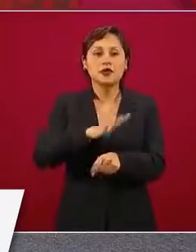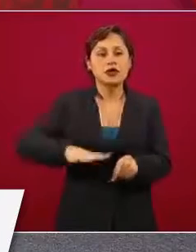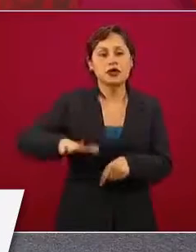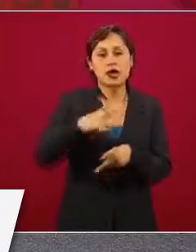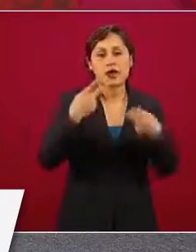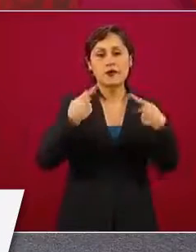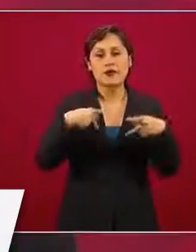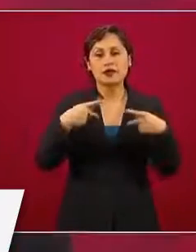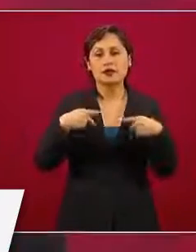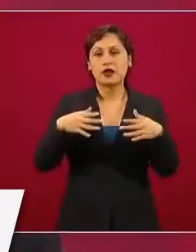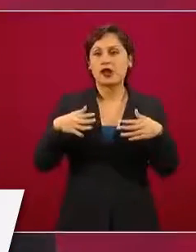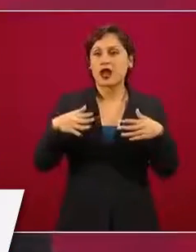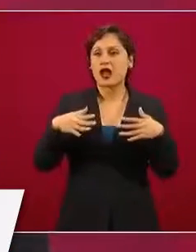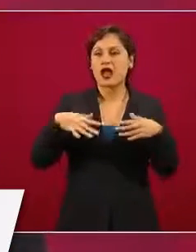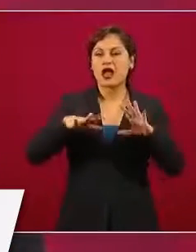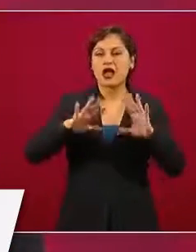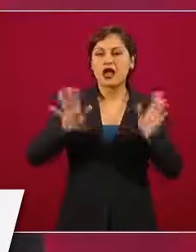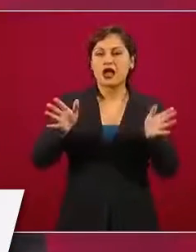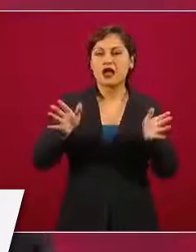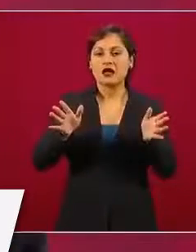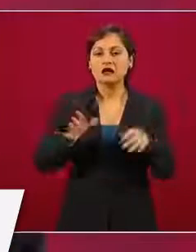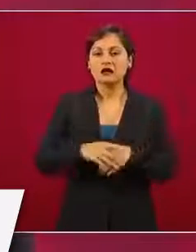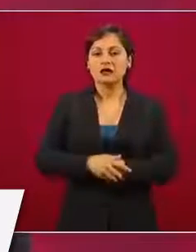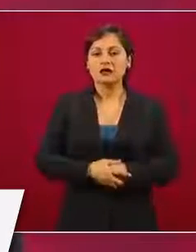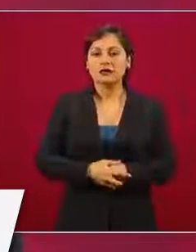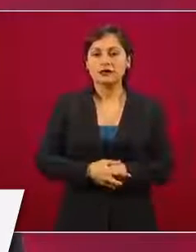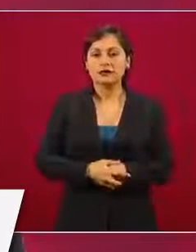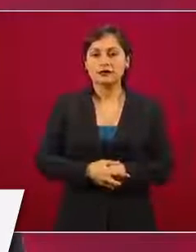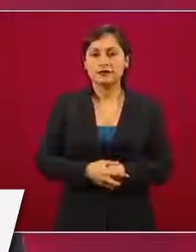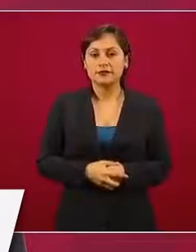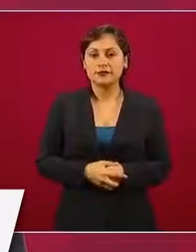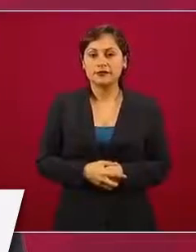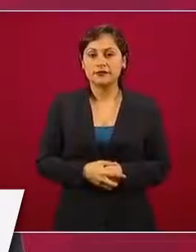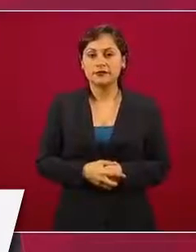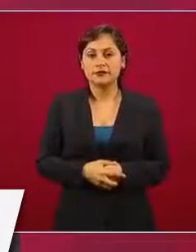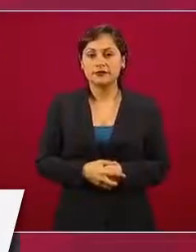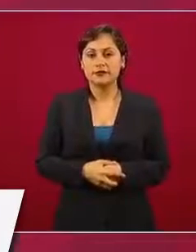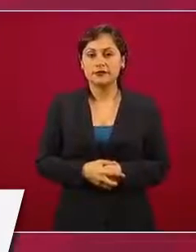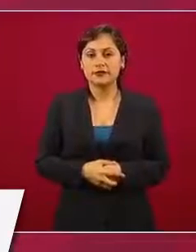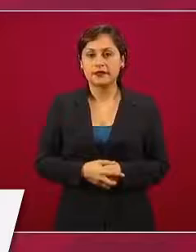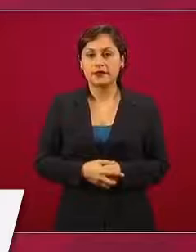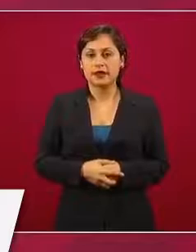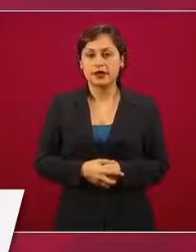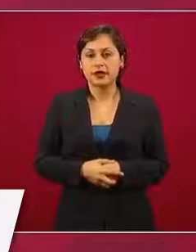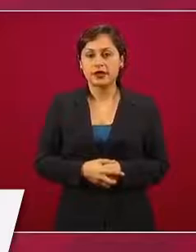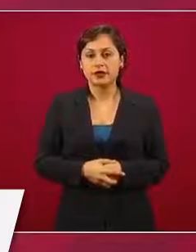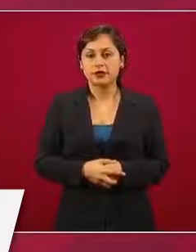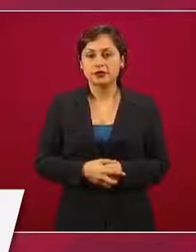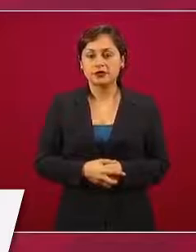y que guardada la distancia,